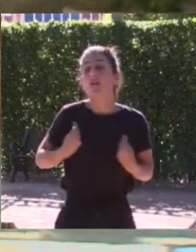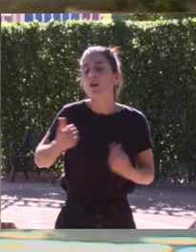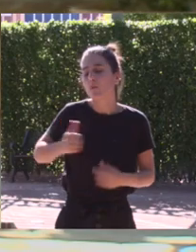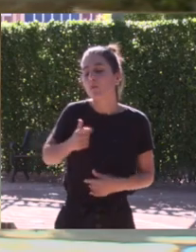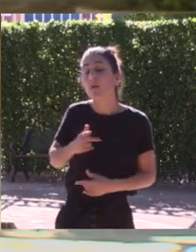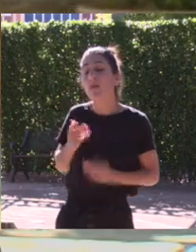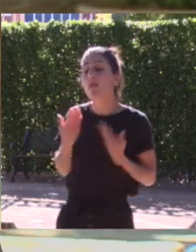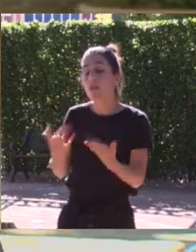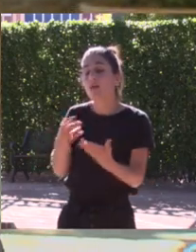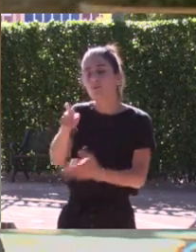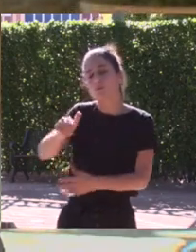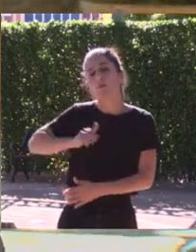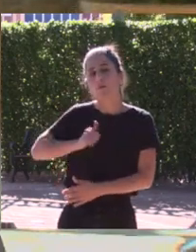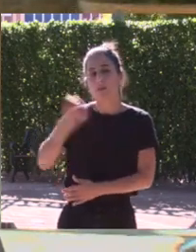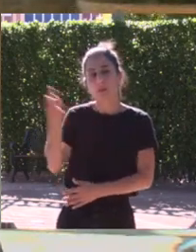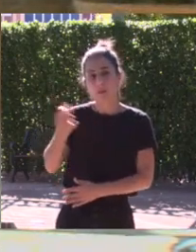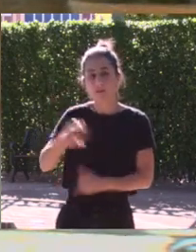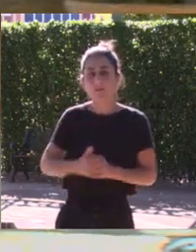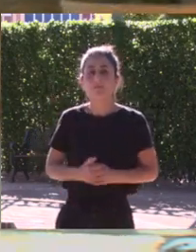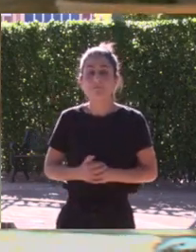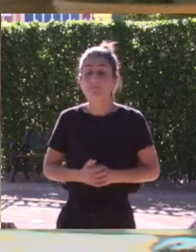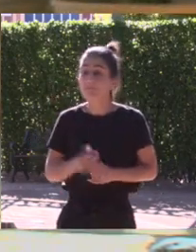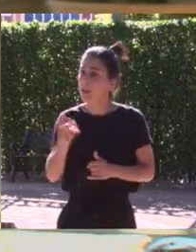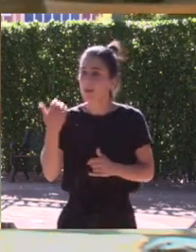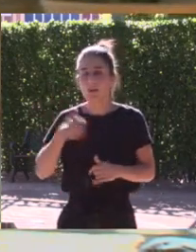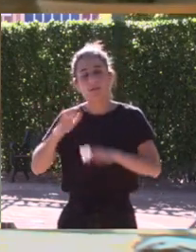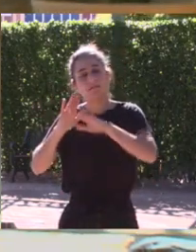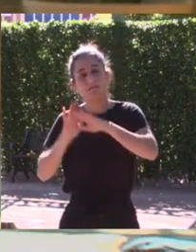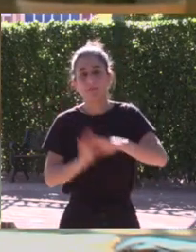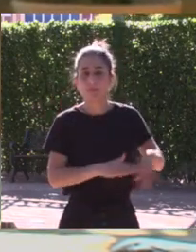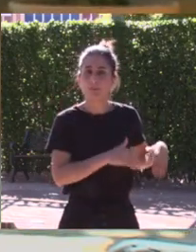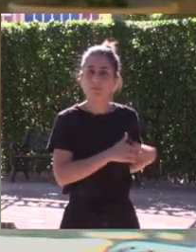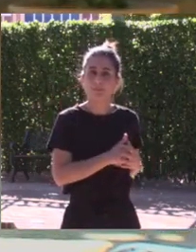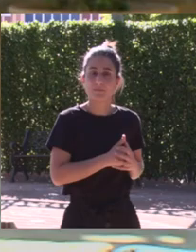aprovecharlas y eso pasó a la historia